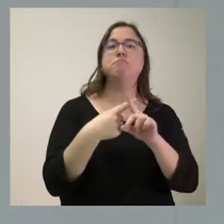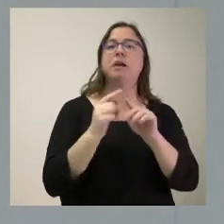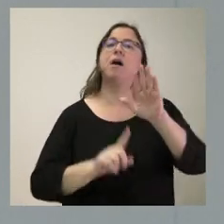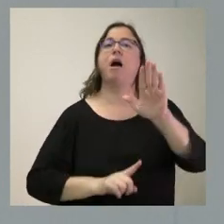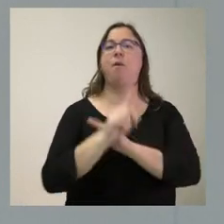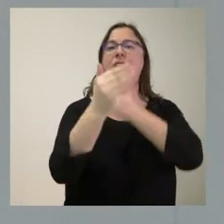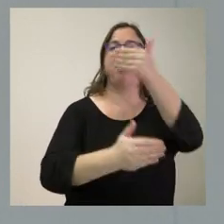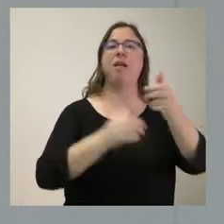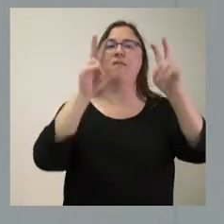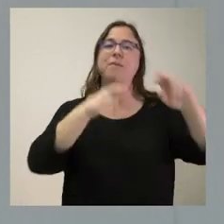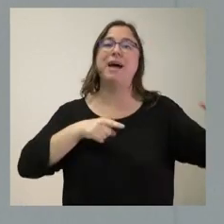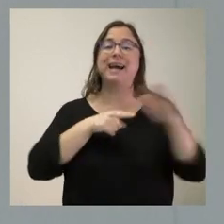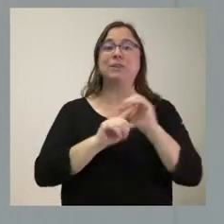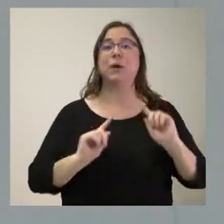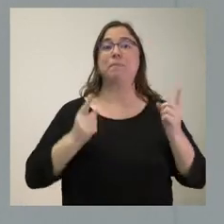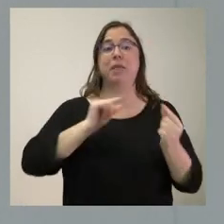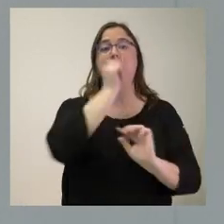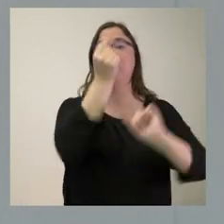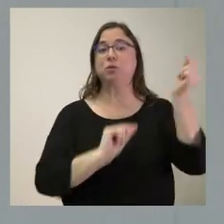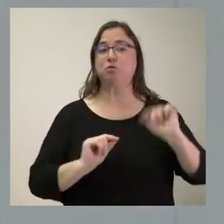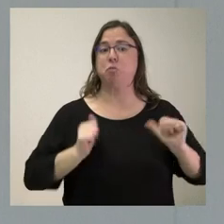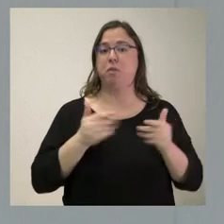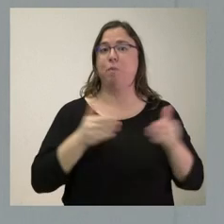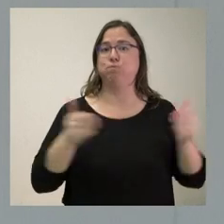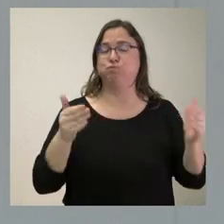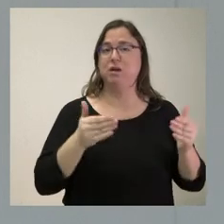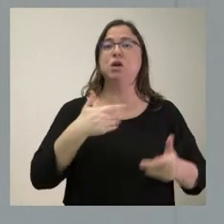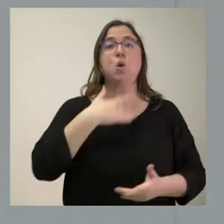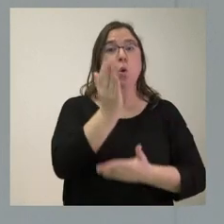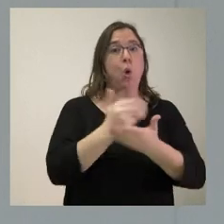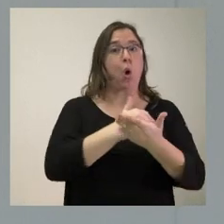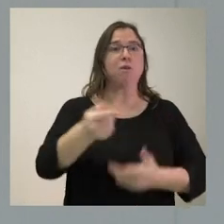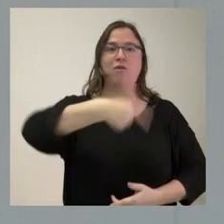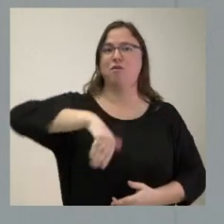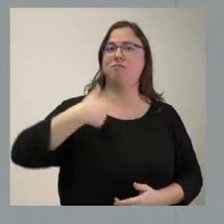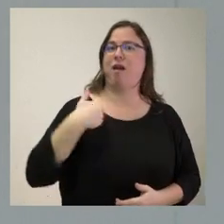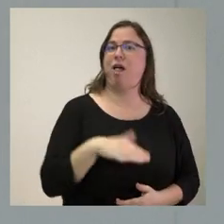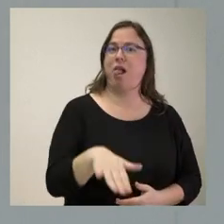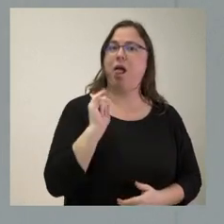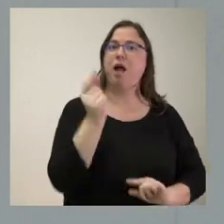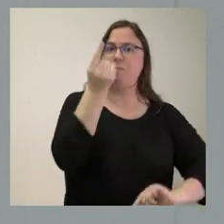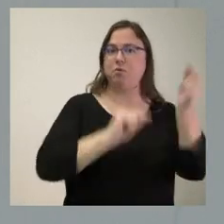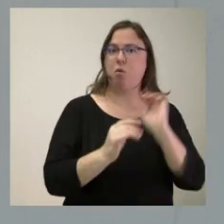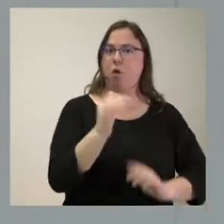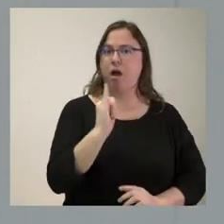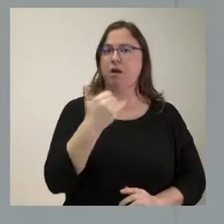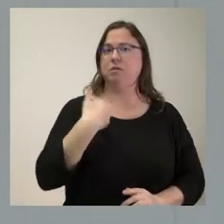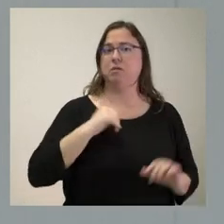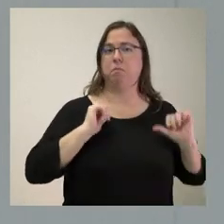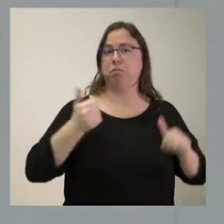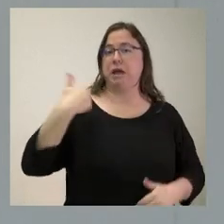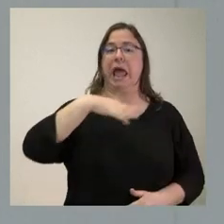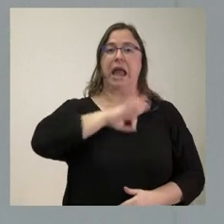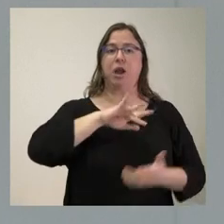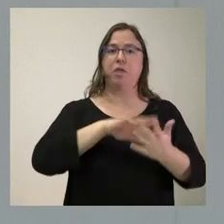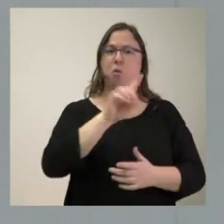gestión de estos primeros días del nuevo presupuesto de Castilla y León. Estamos entre las comunidades autónomas que ya tienen un presupuesto en vigor, que lo tienen desde el 1 de